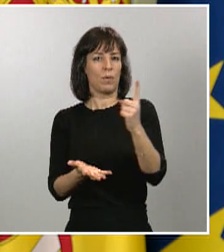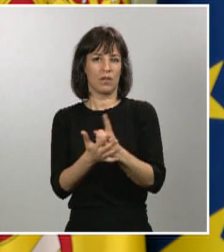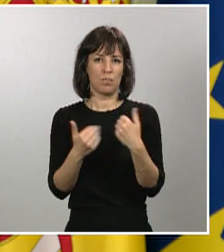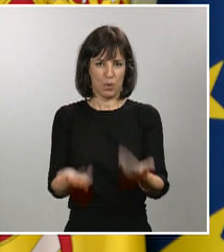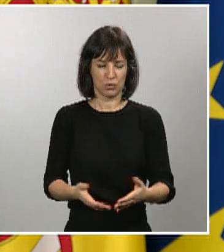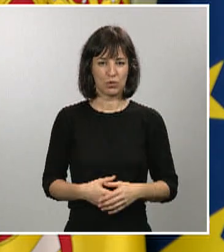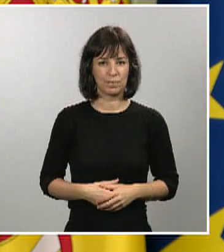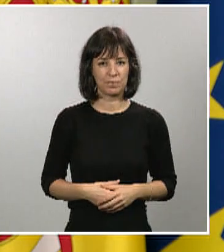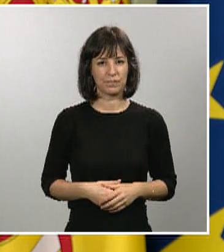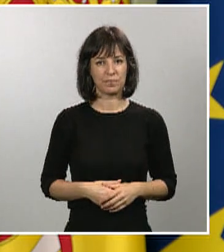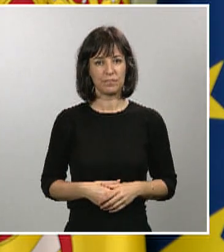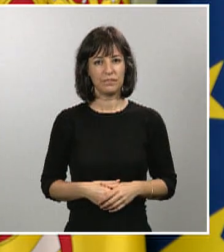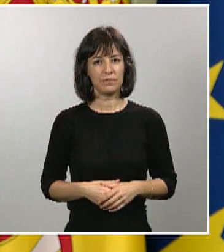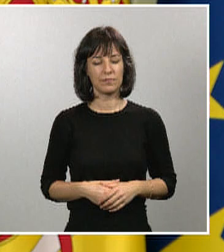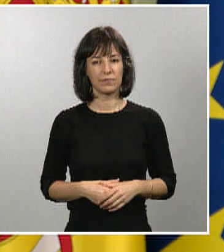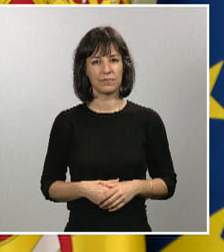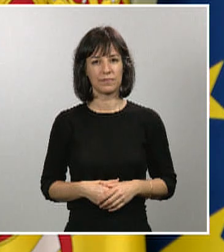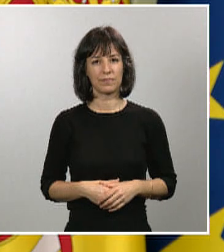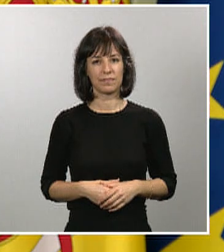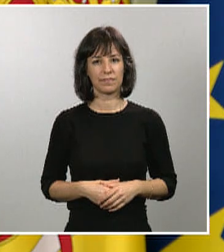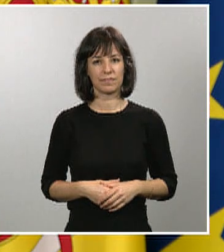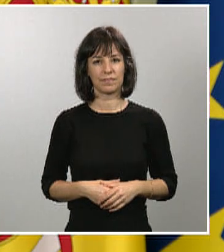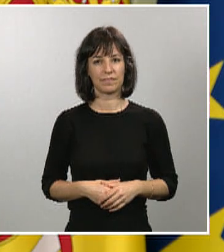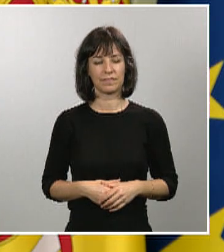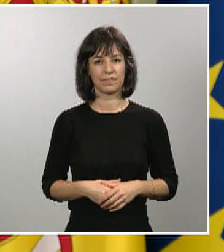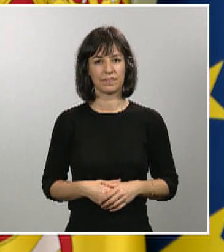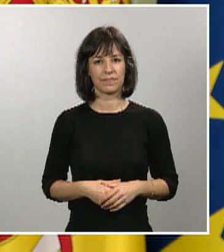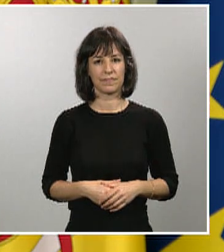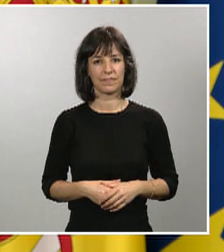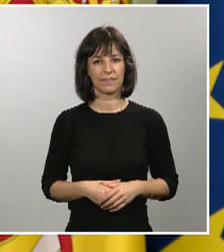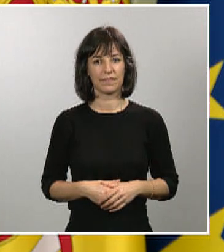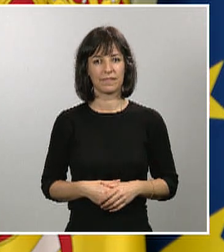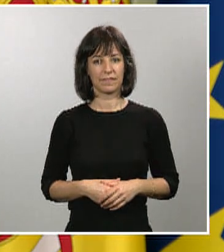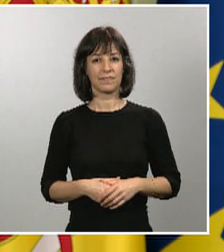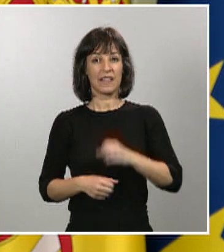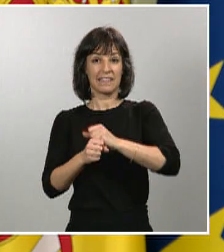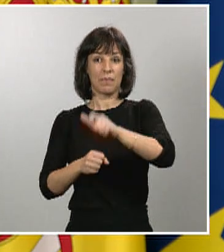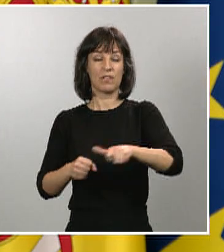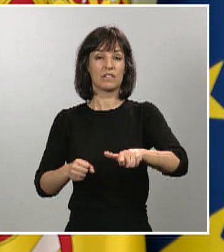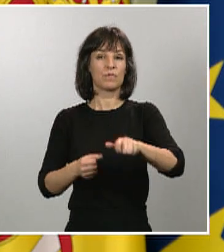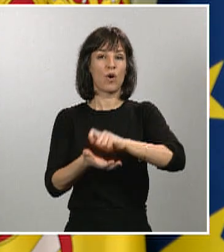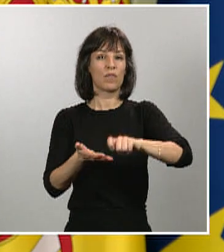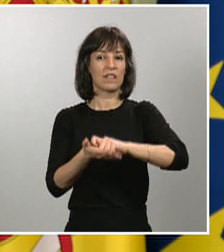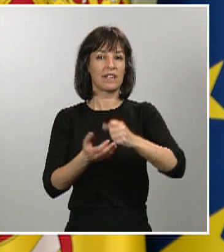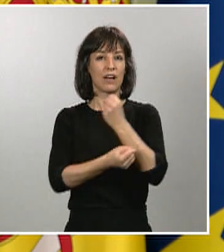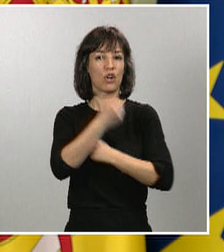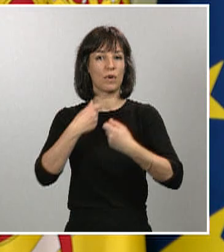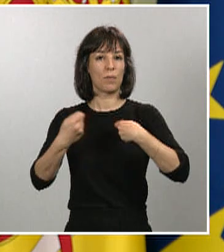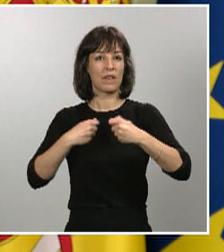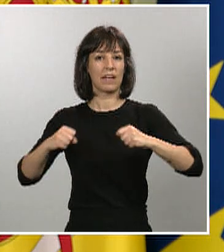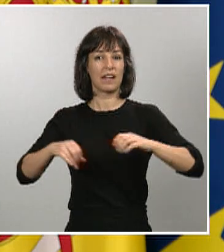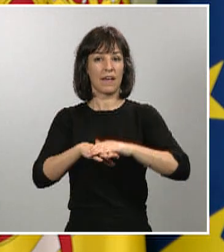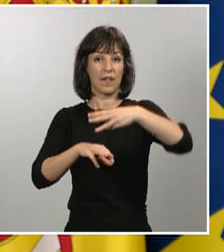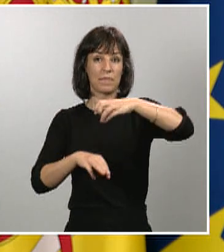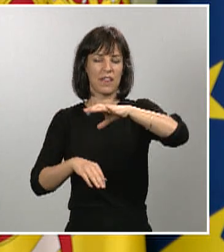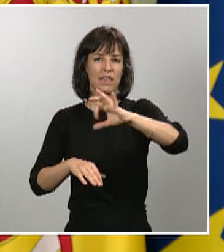quiero extender un agradecimiento a los trabajadores de las oficinas económicas y comerciales de la red del ICES por su trabajo estos